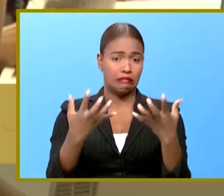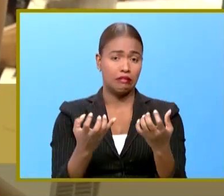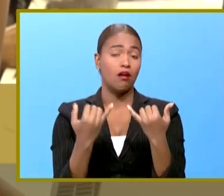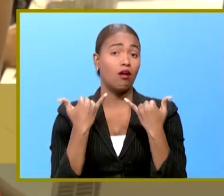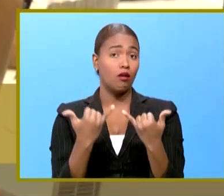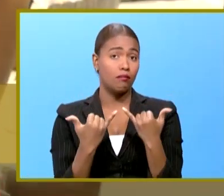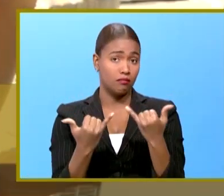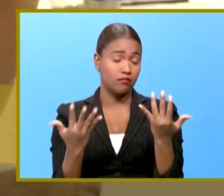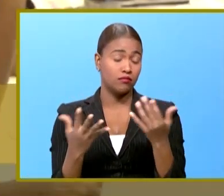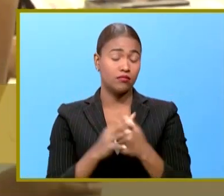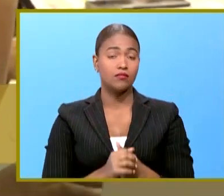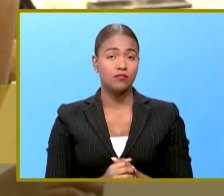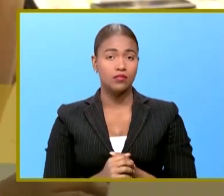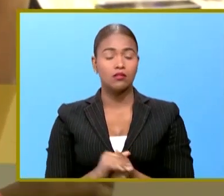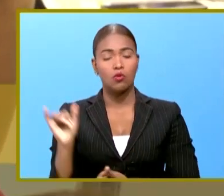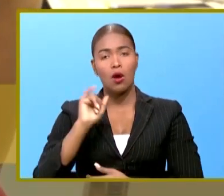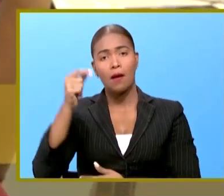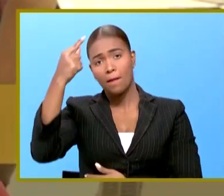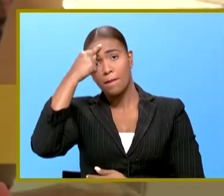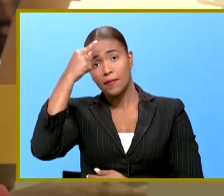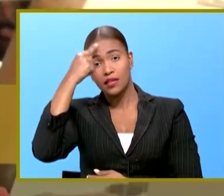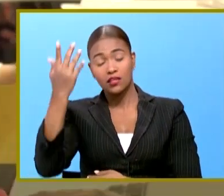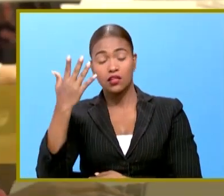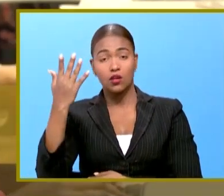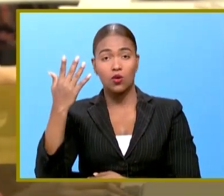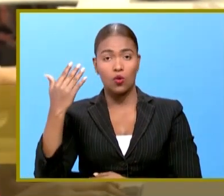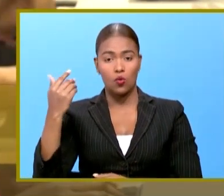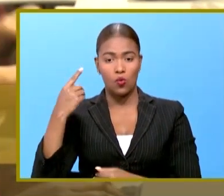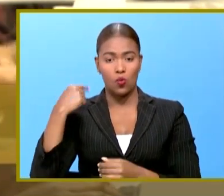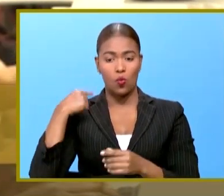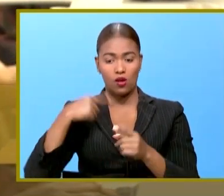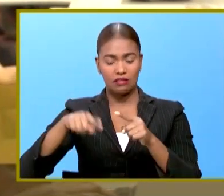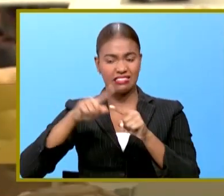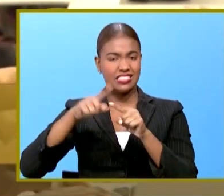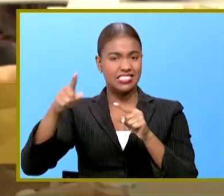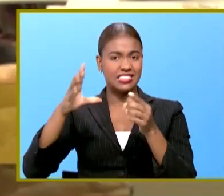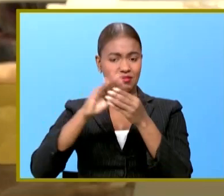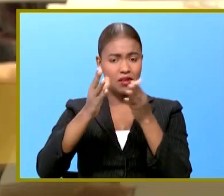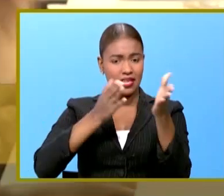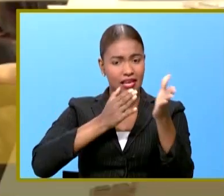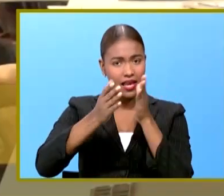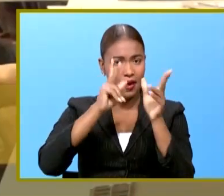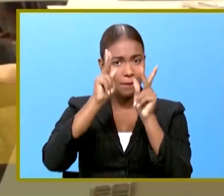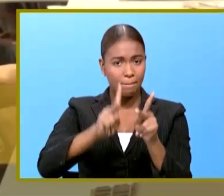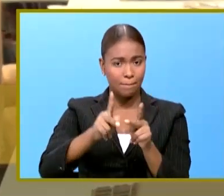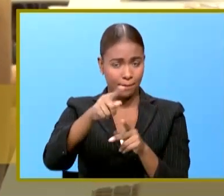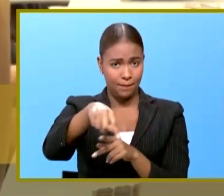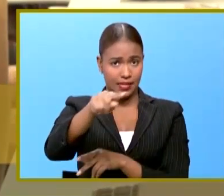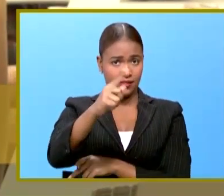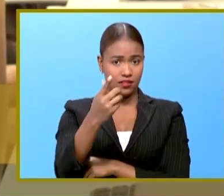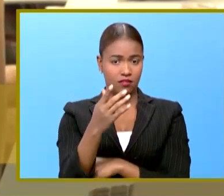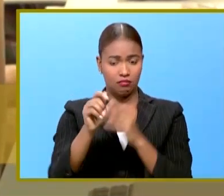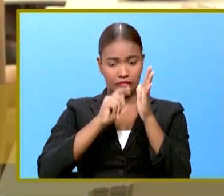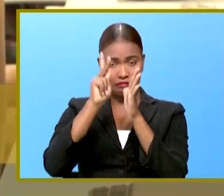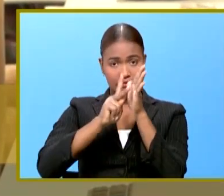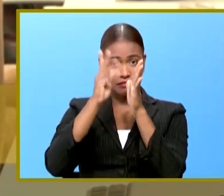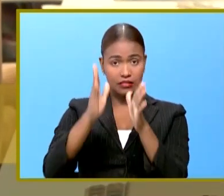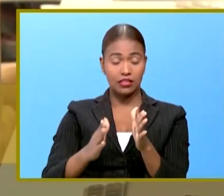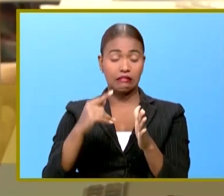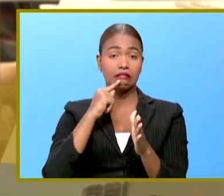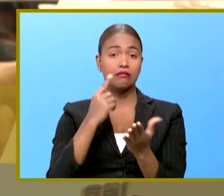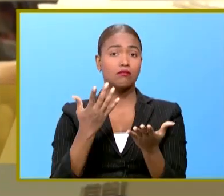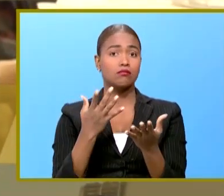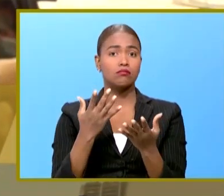mismo entiendo que en cuanto a cercanía con la prensa ha sido ha tenido un trato